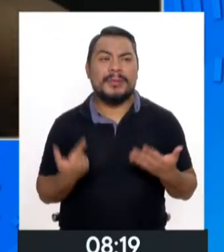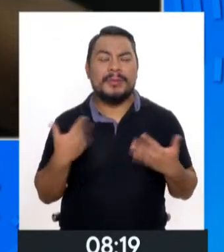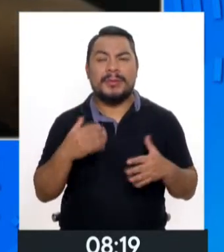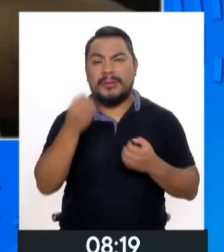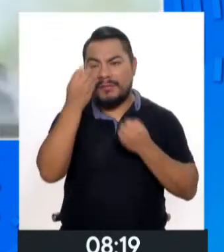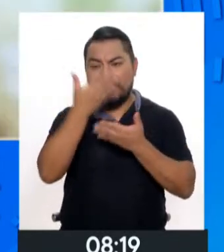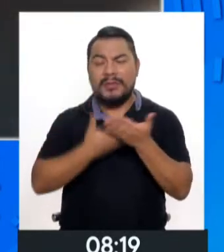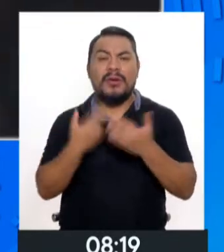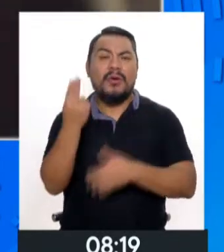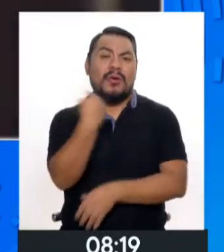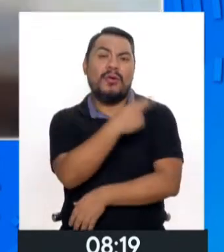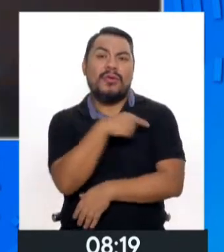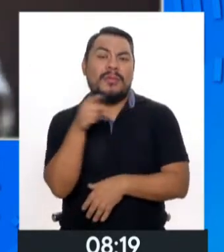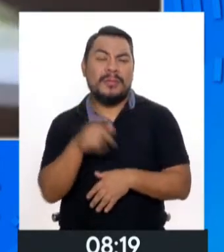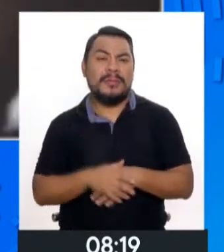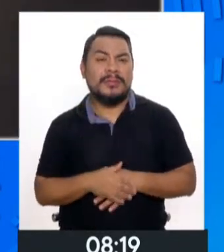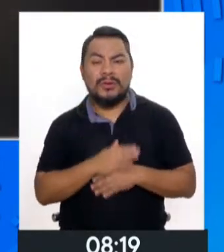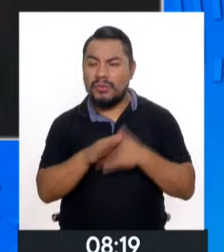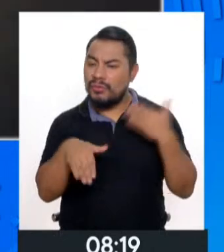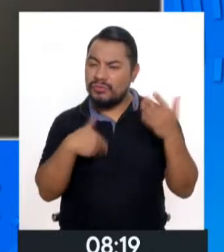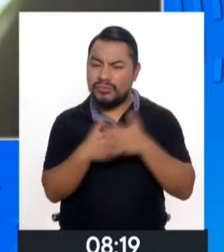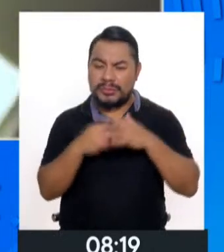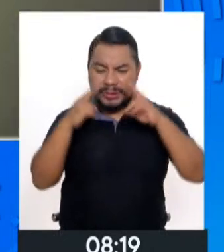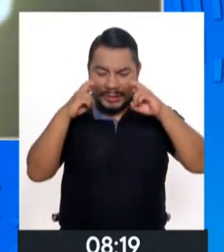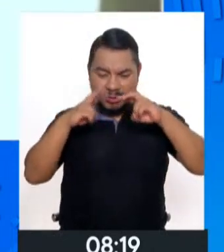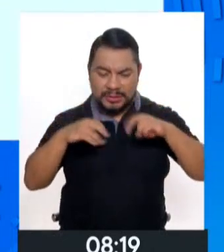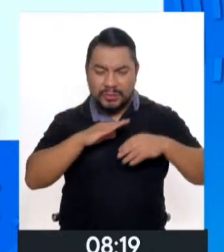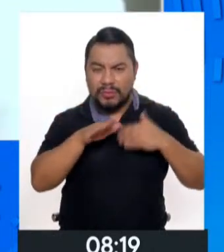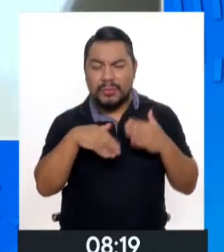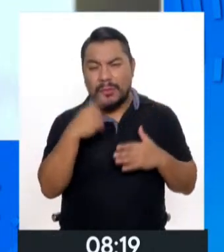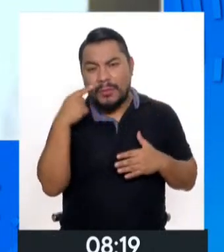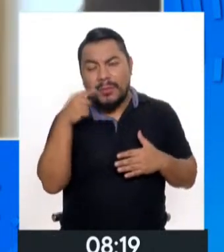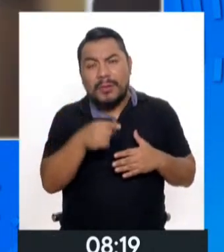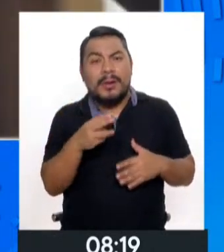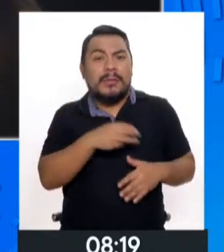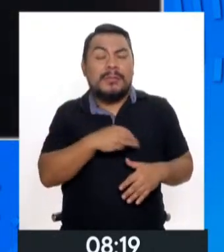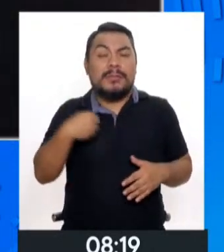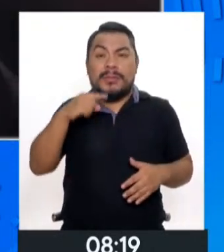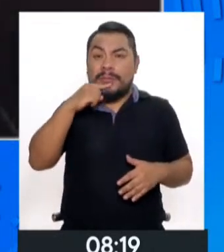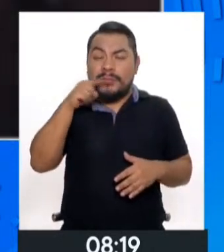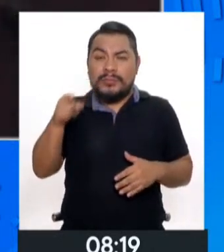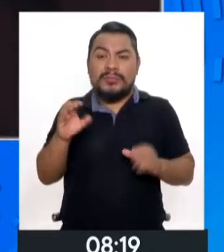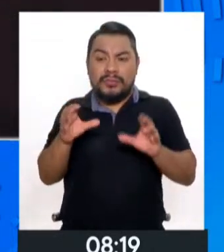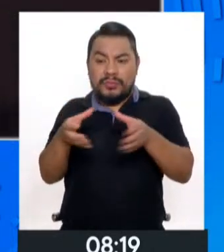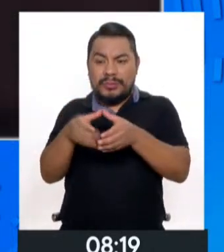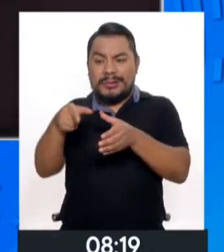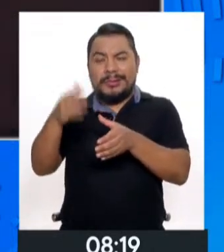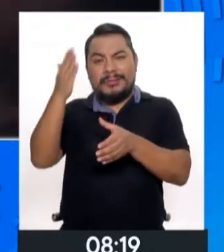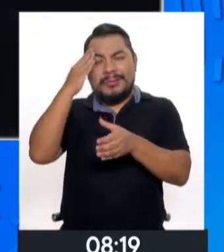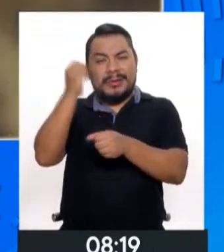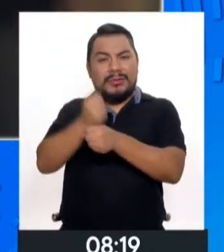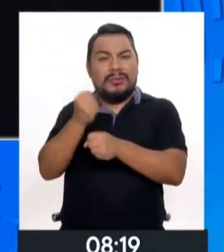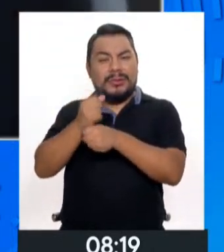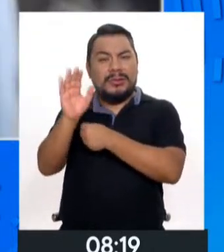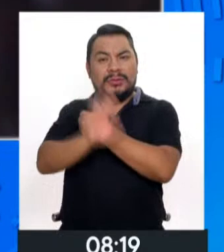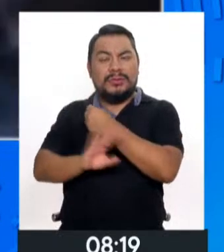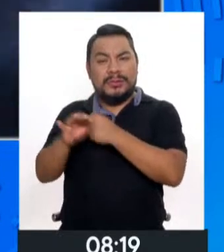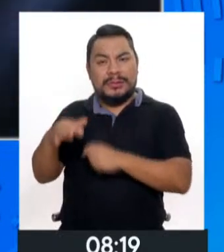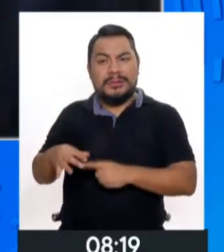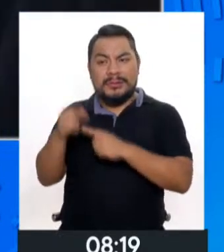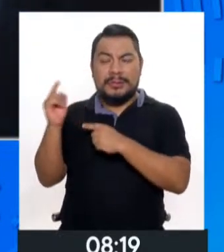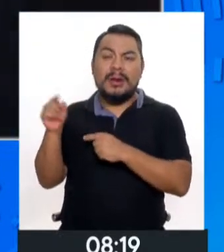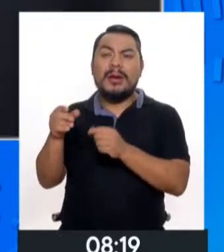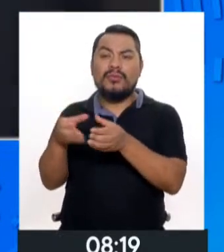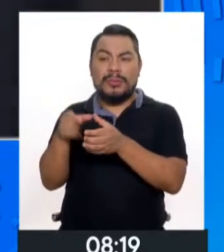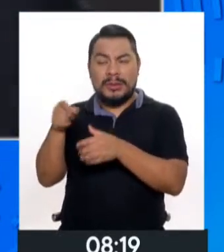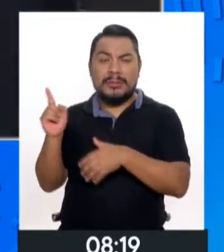reporte del hospital, pero toda la investigación y todo el conocimiento del Ministerio de la Mujer a través de la Unidad de Protección Especial fue